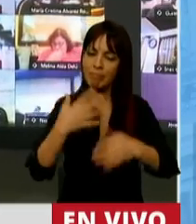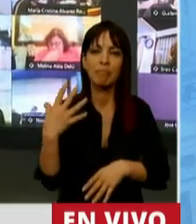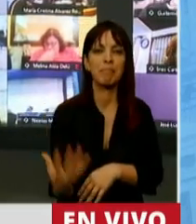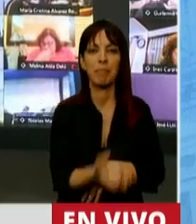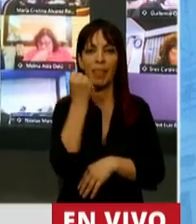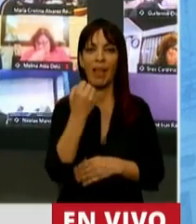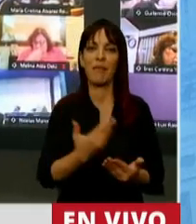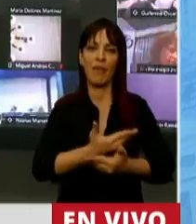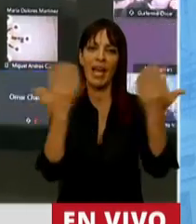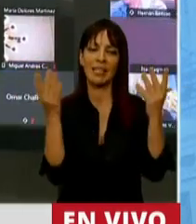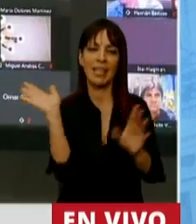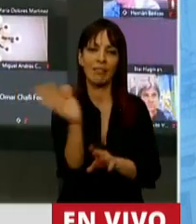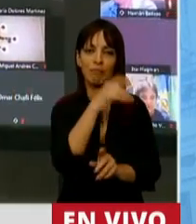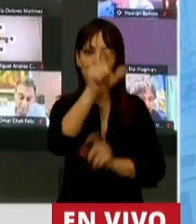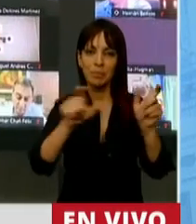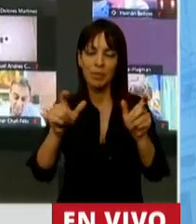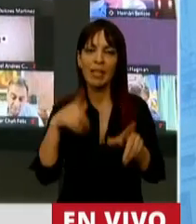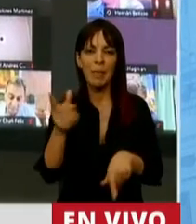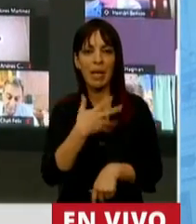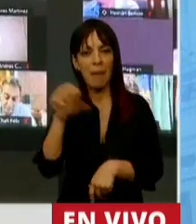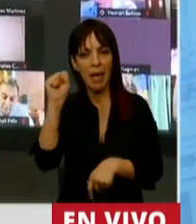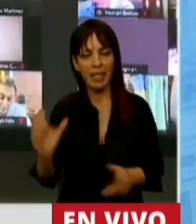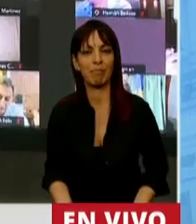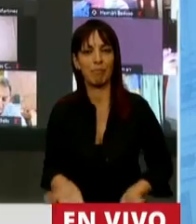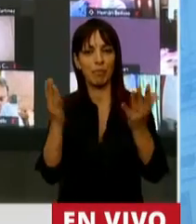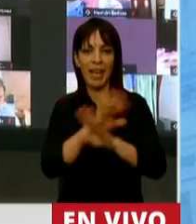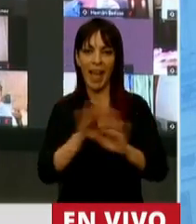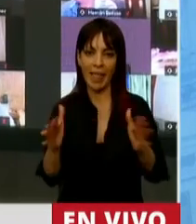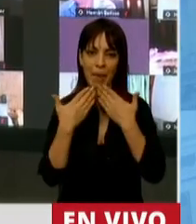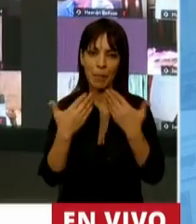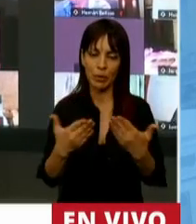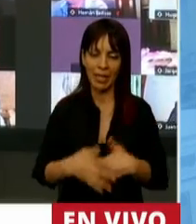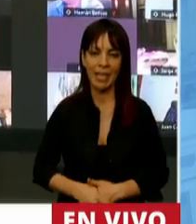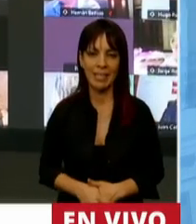la felicidad del pueblo y la grandeza de la patria. Nada más, muchísimas gracias.